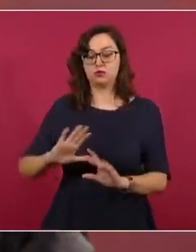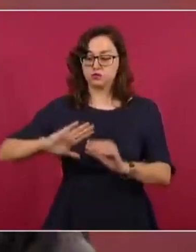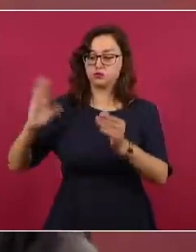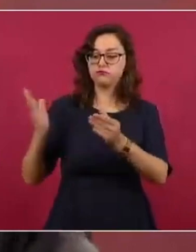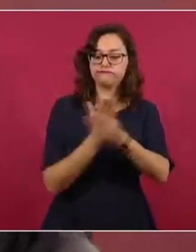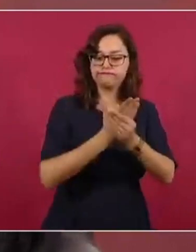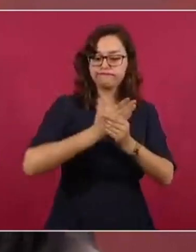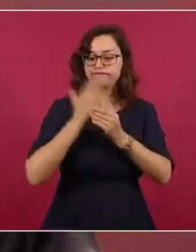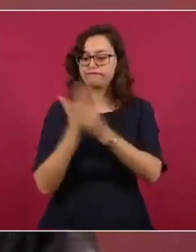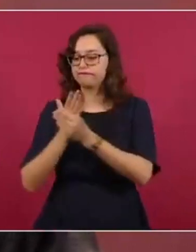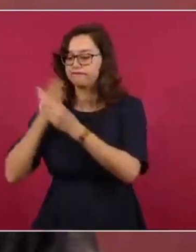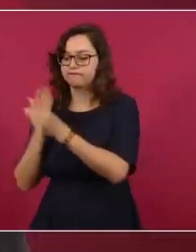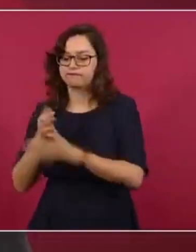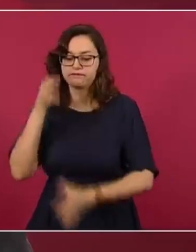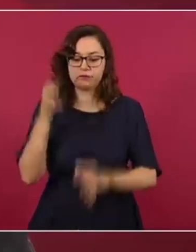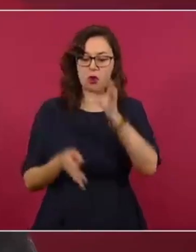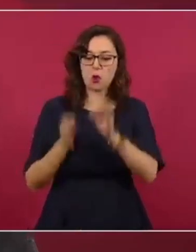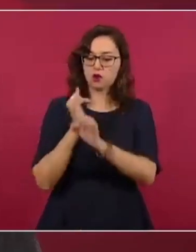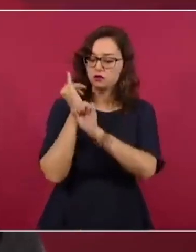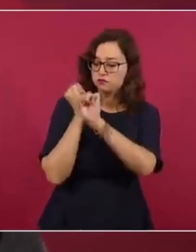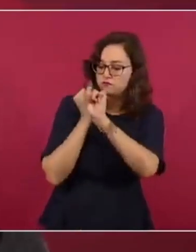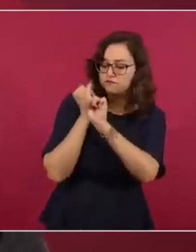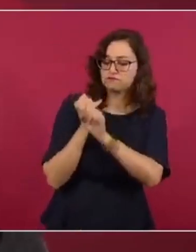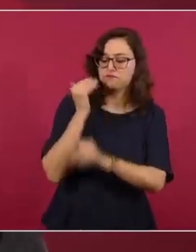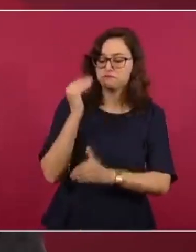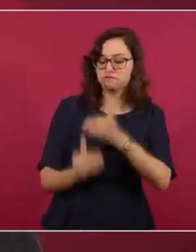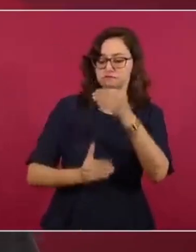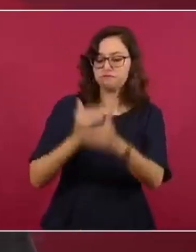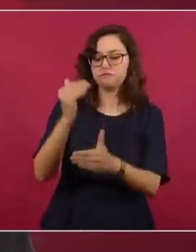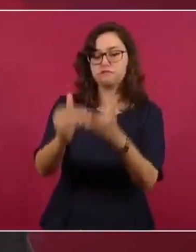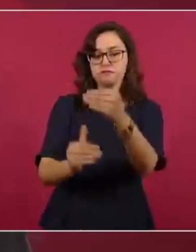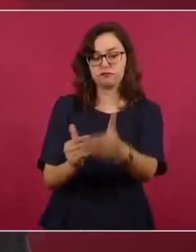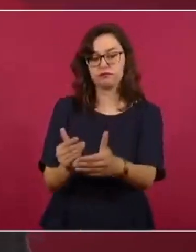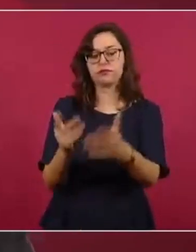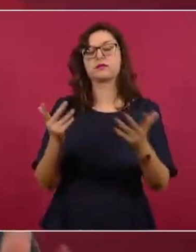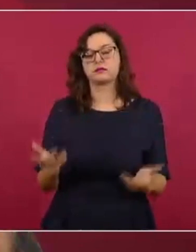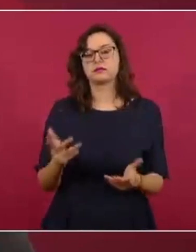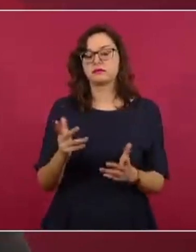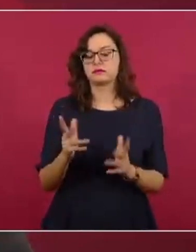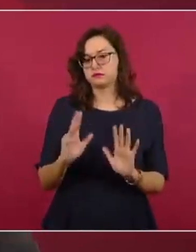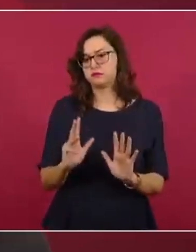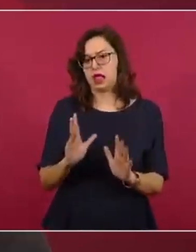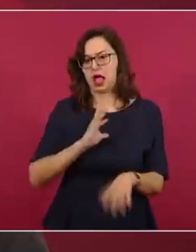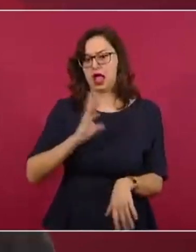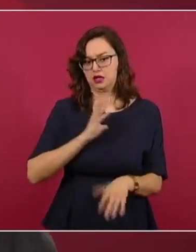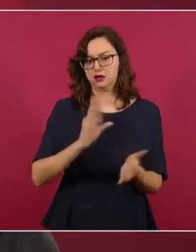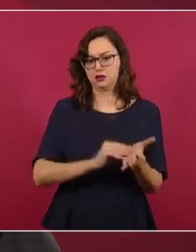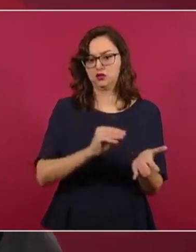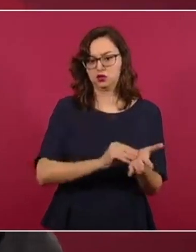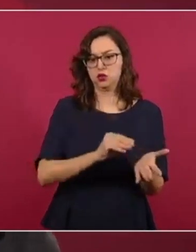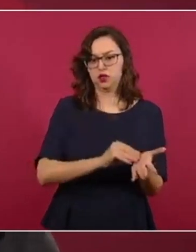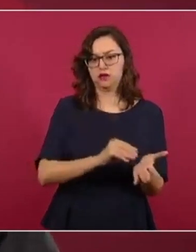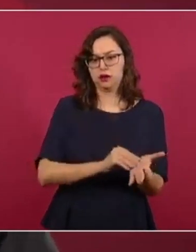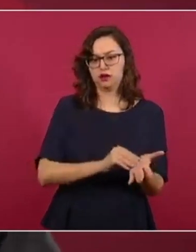en trámite por parte de la Procuraduría Fiscal de la Federación. Dos de los magistrados